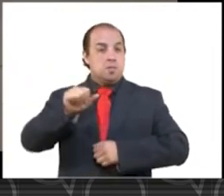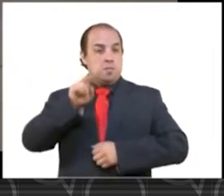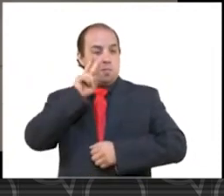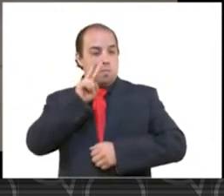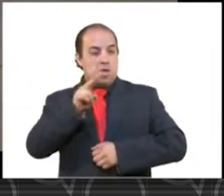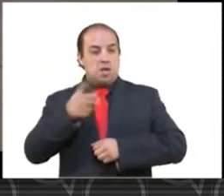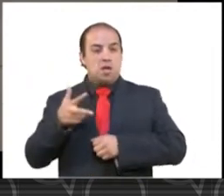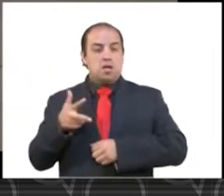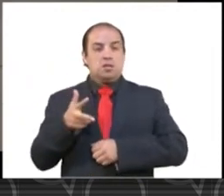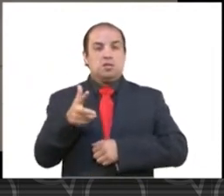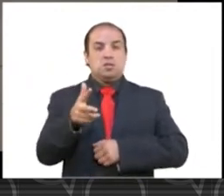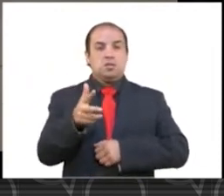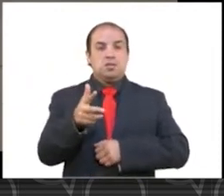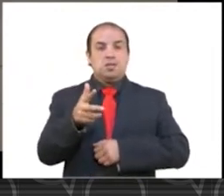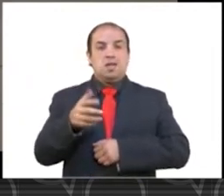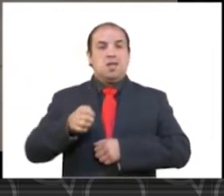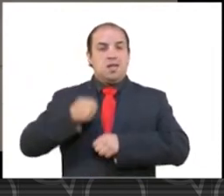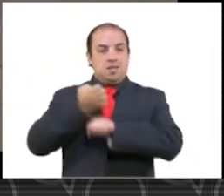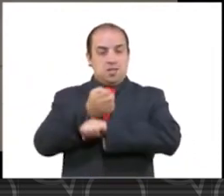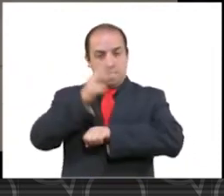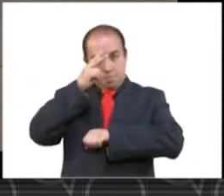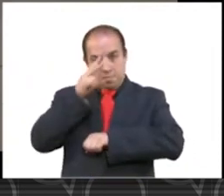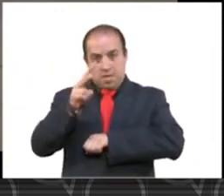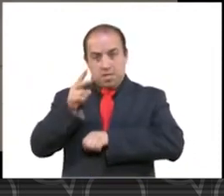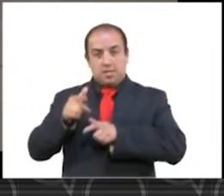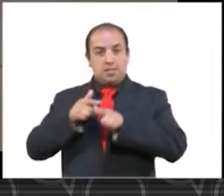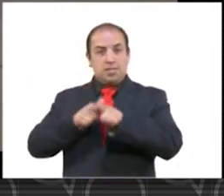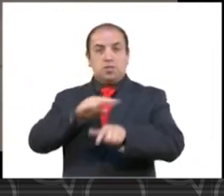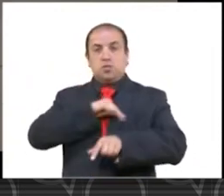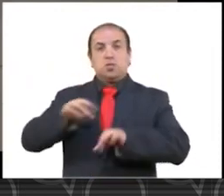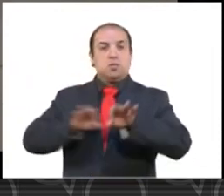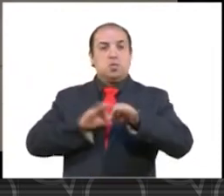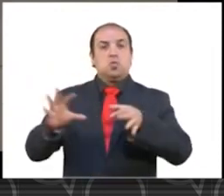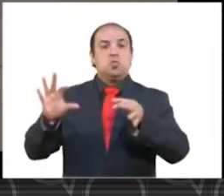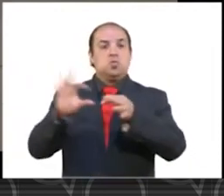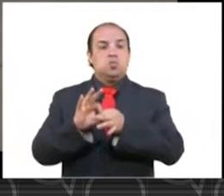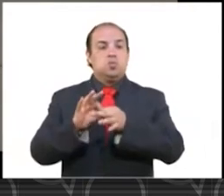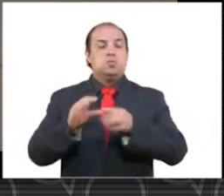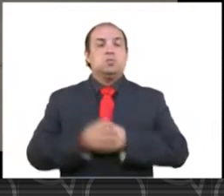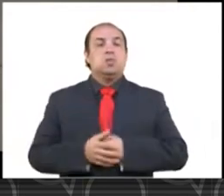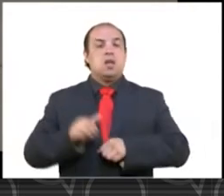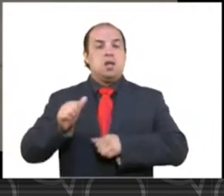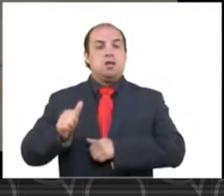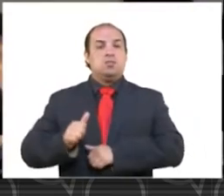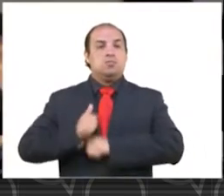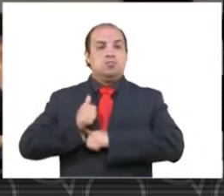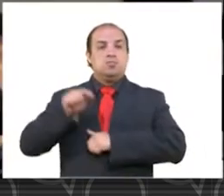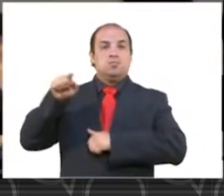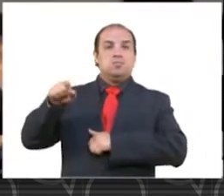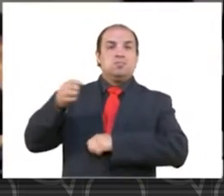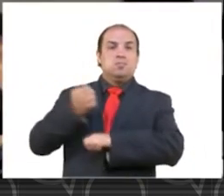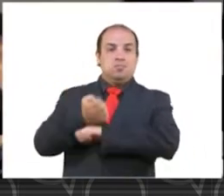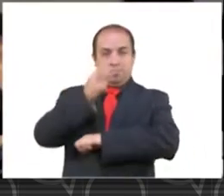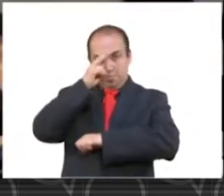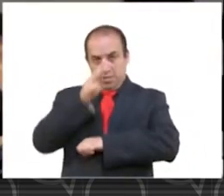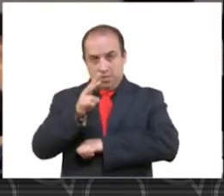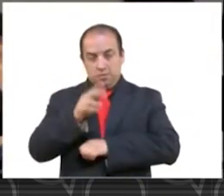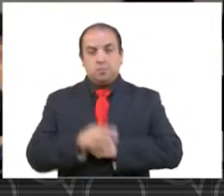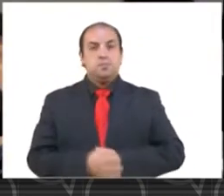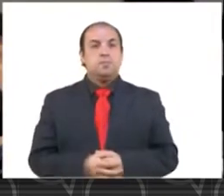ubicar la unidad hasta cruzar el perímetro del Estado de México, donde continuamos trabajando ya en coordinación con las autoridades de dicha entidad.